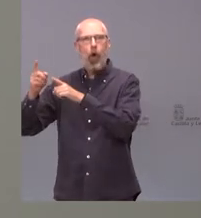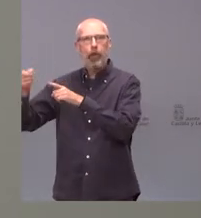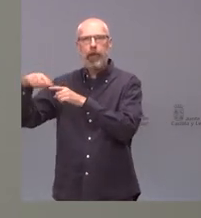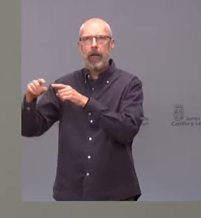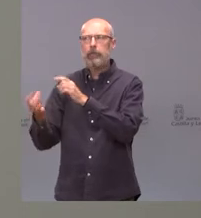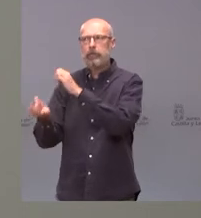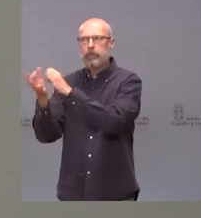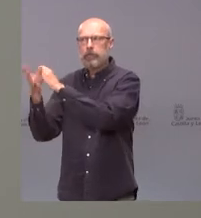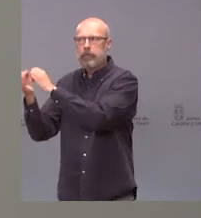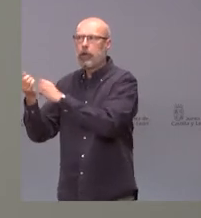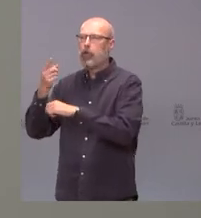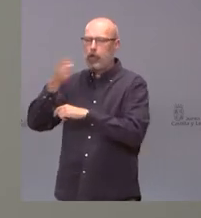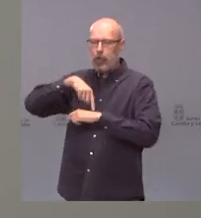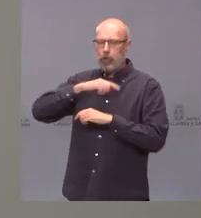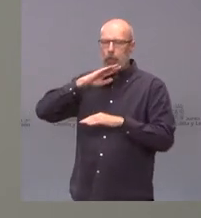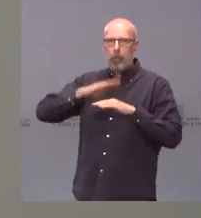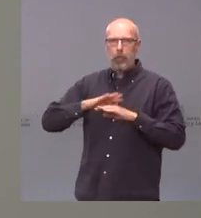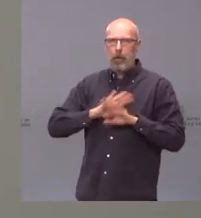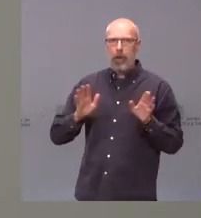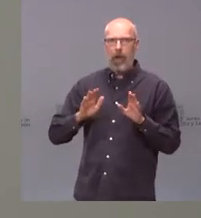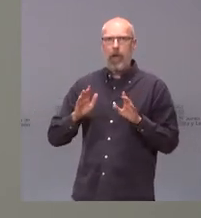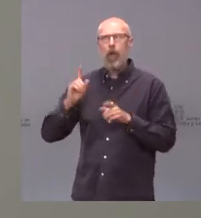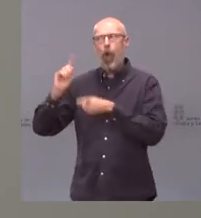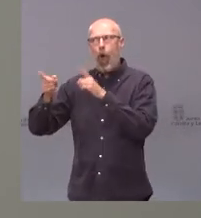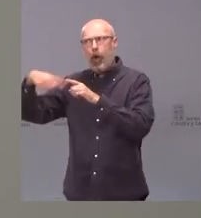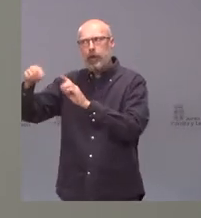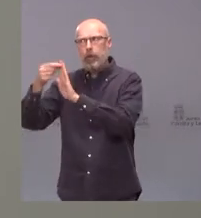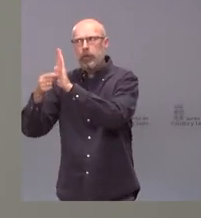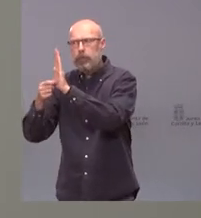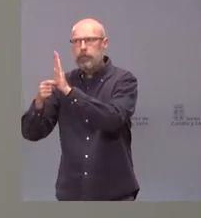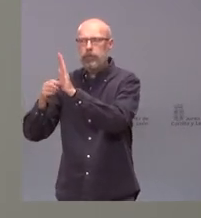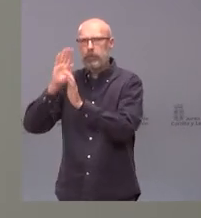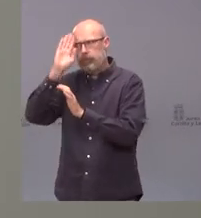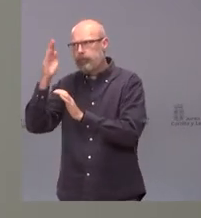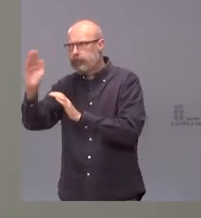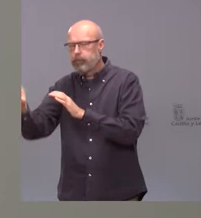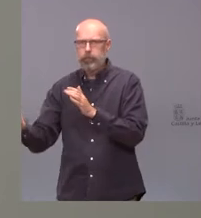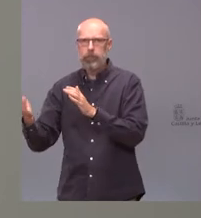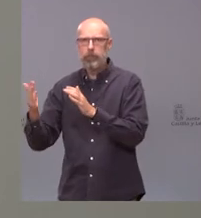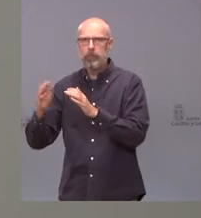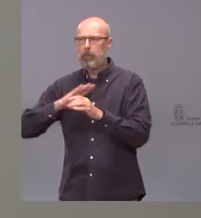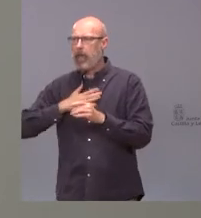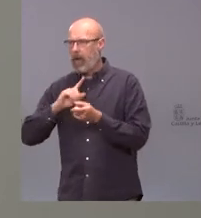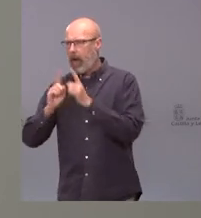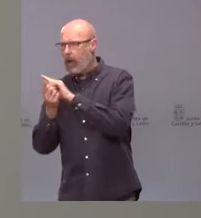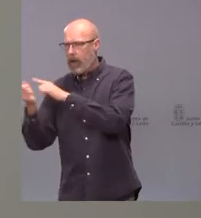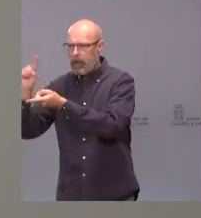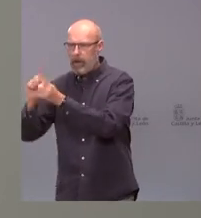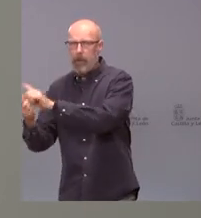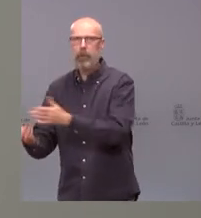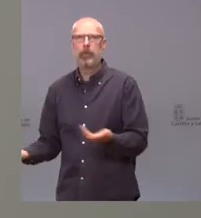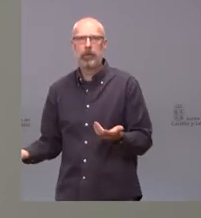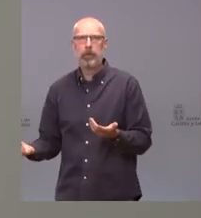acatábamos órdenes muy variables por cierto de un día para otro y se me viene a la memoria así